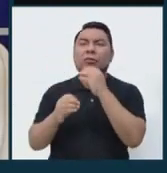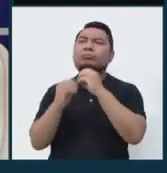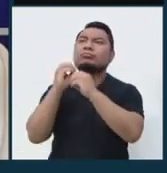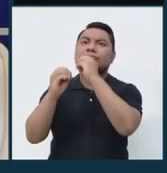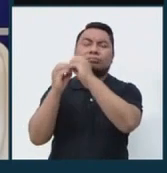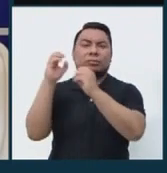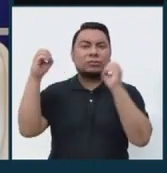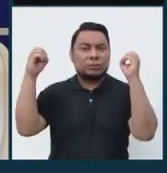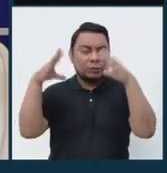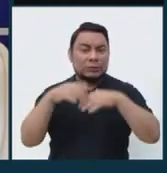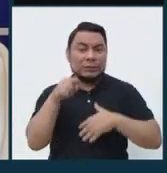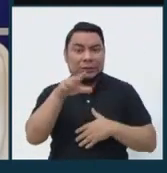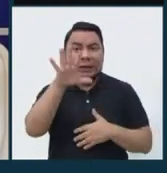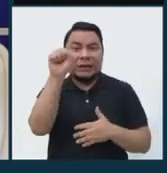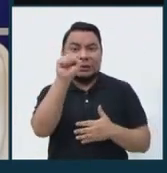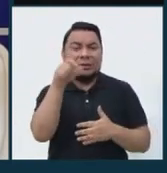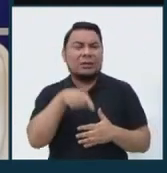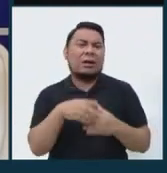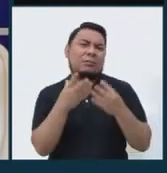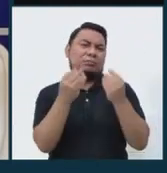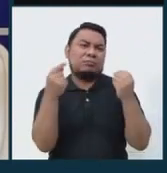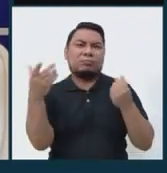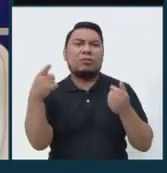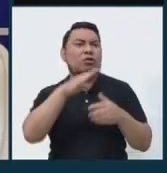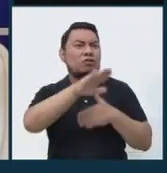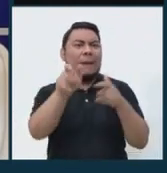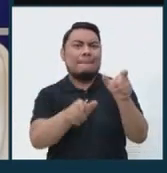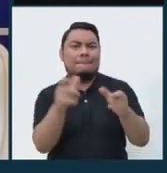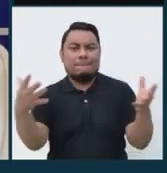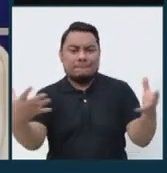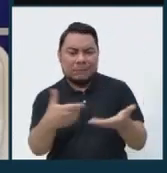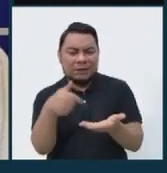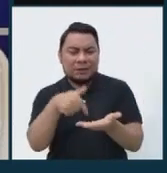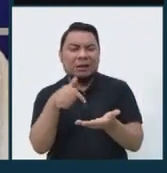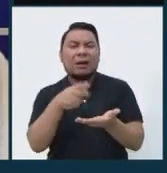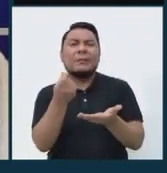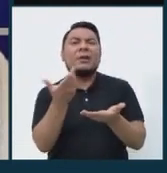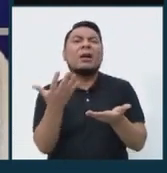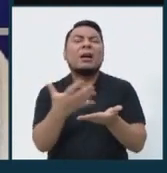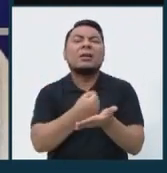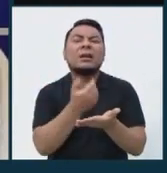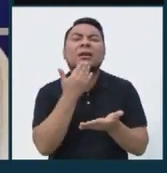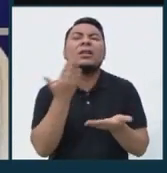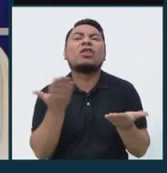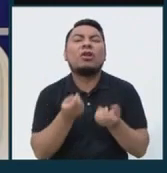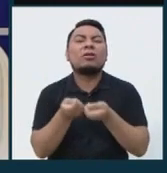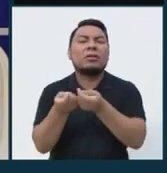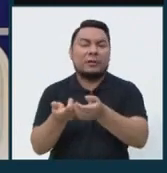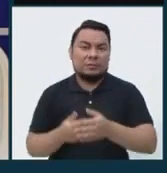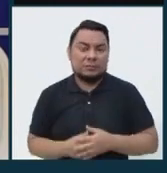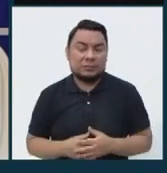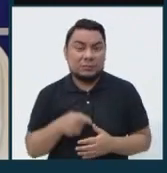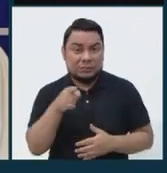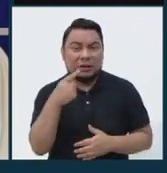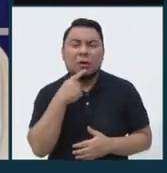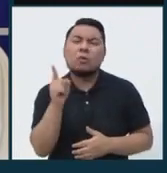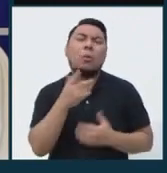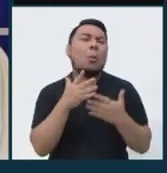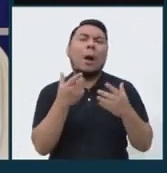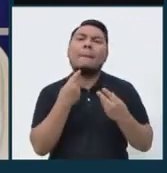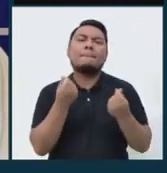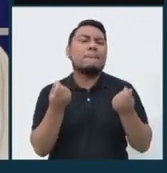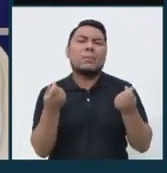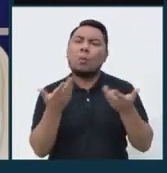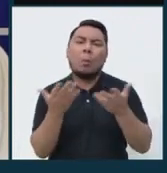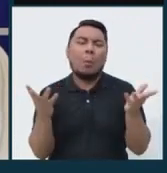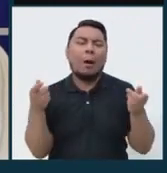Estos 5 soles que vienen a ser millones de soles, no sabemos dónde se están yendo. No podemos decir que no hay plata para invertir, eso está de más.